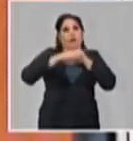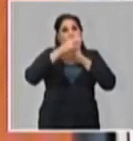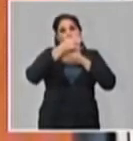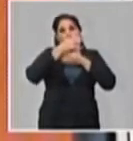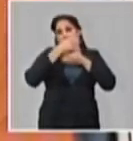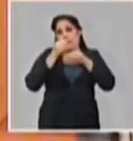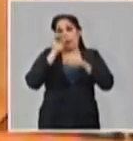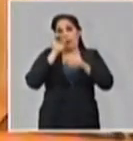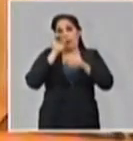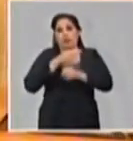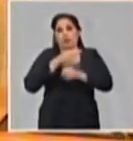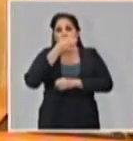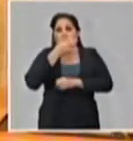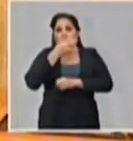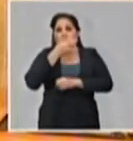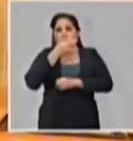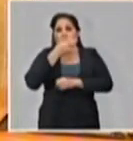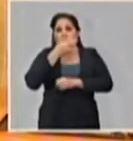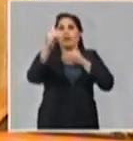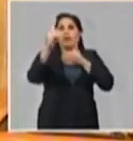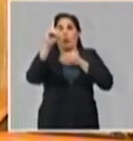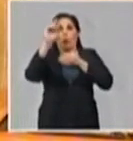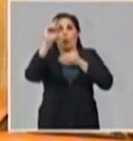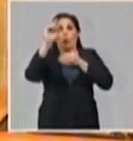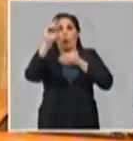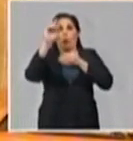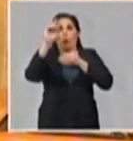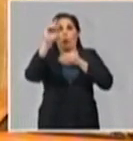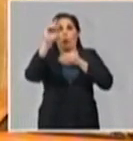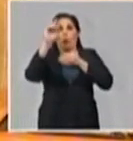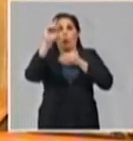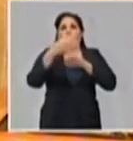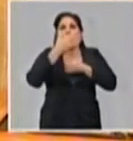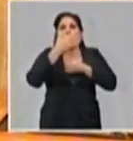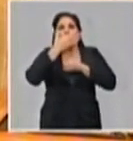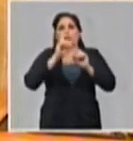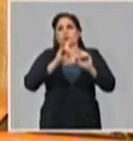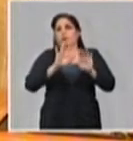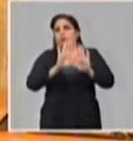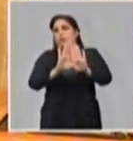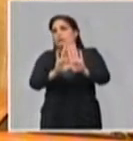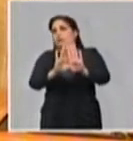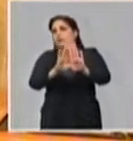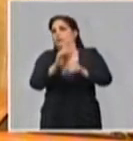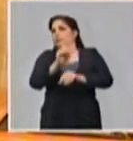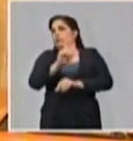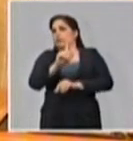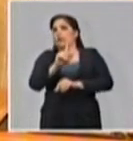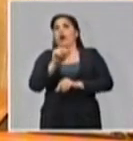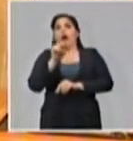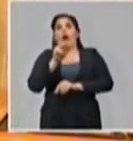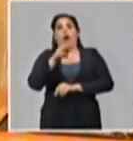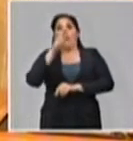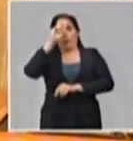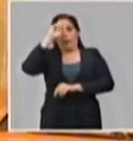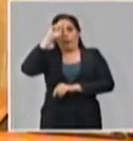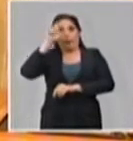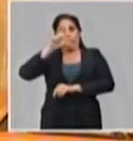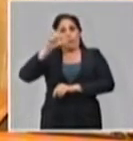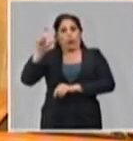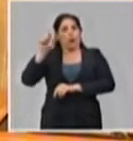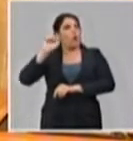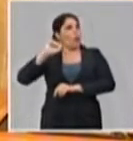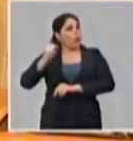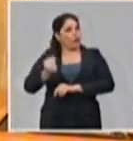cuando nos refería a los síntomas de cualquiera que tosa o estos medios era acudir a los servicios de